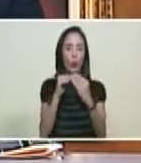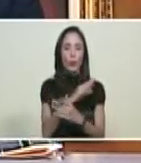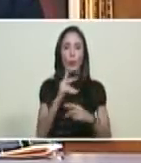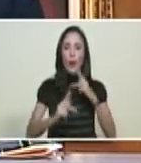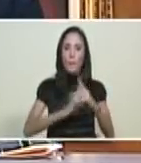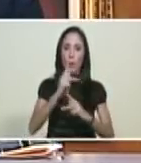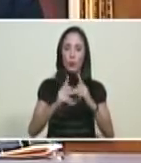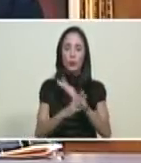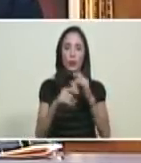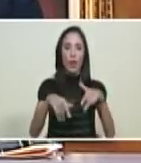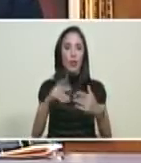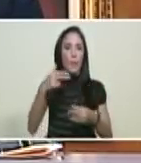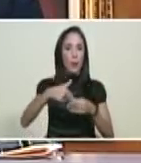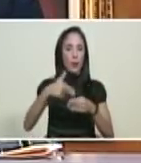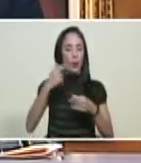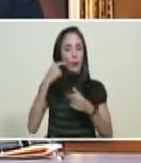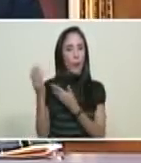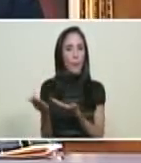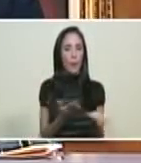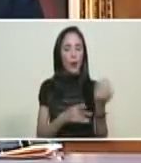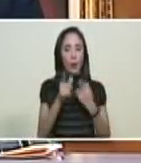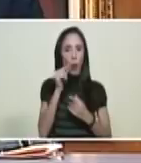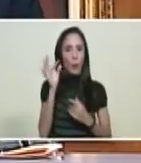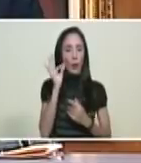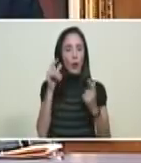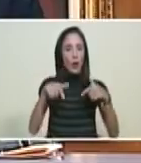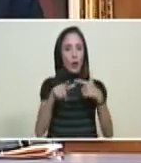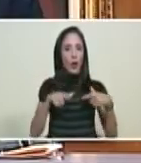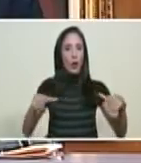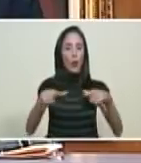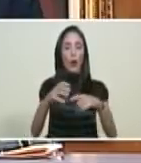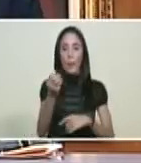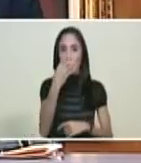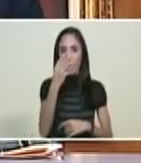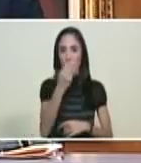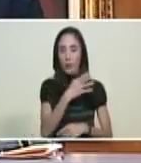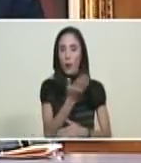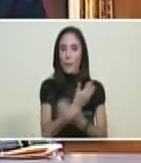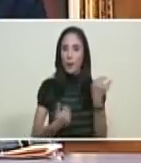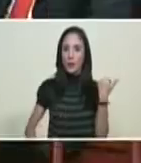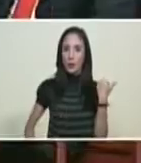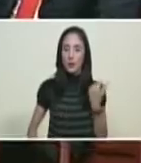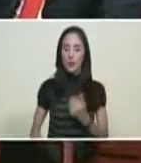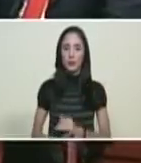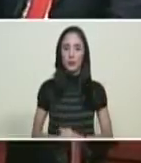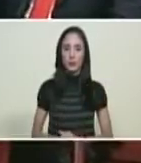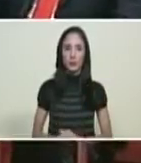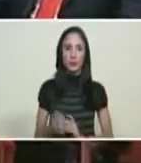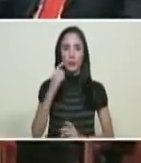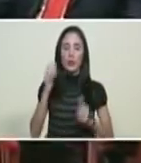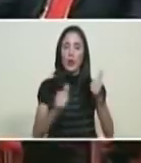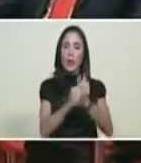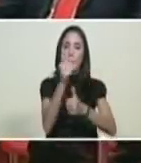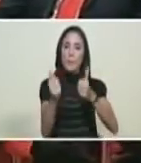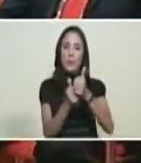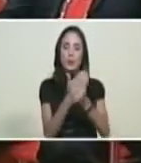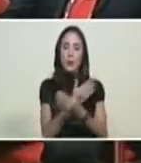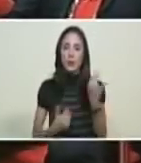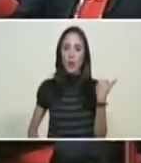petrolera. Bienvenidos al Palacio Presidencial de Miraflores, compañero vicepresidente